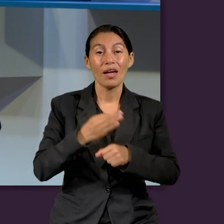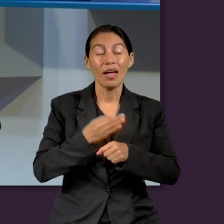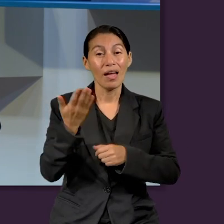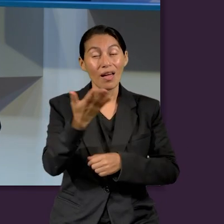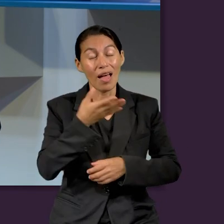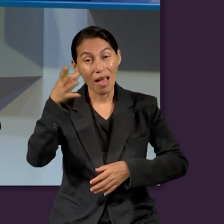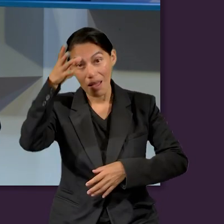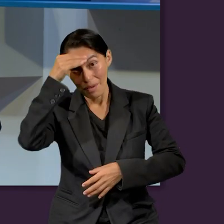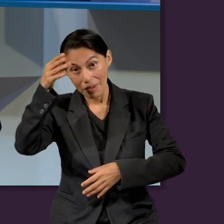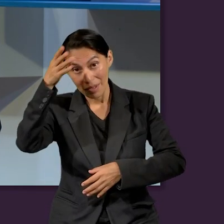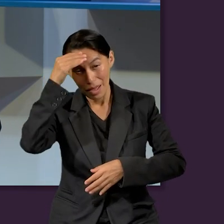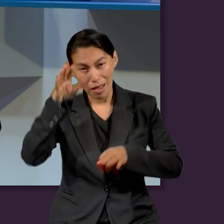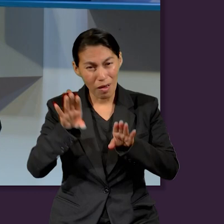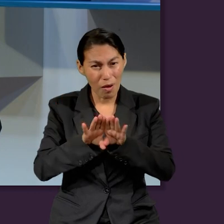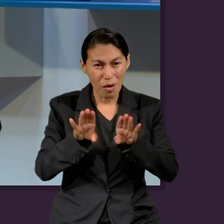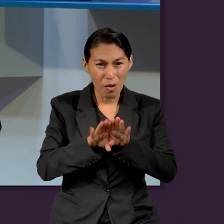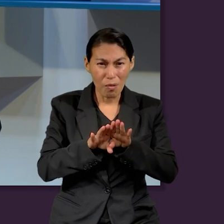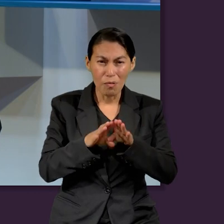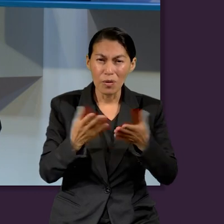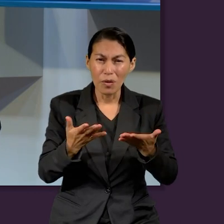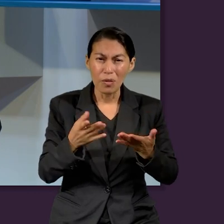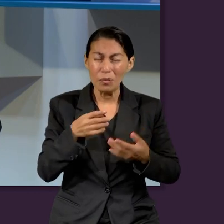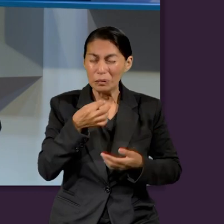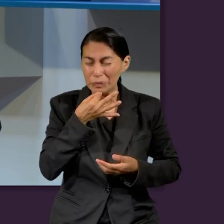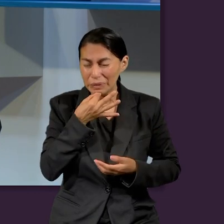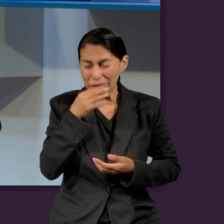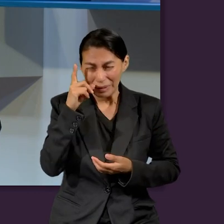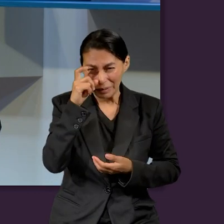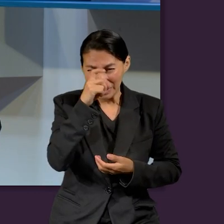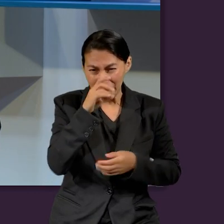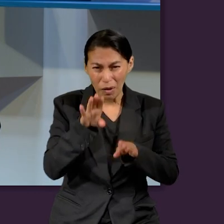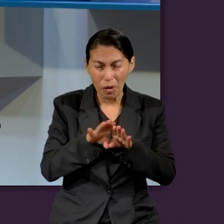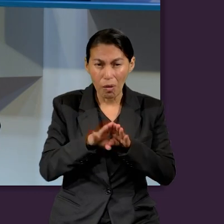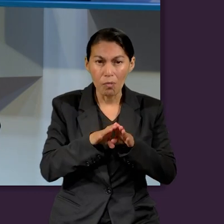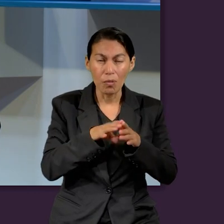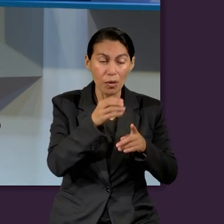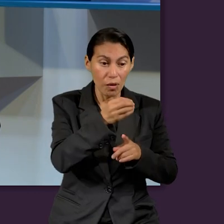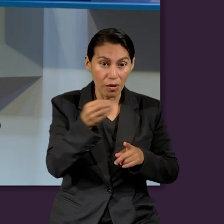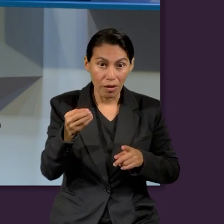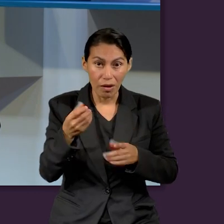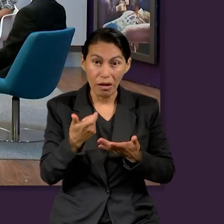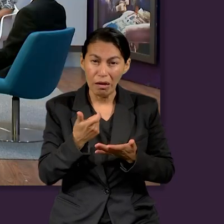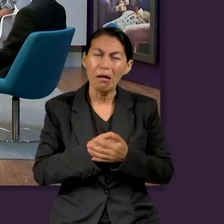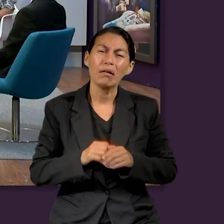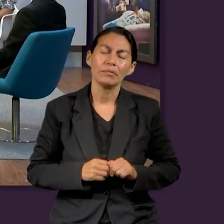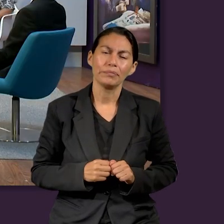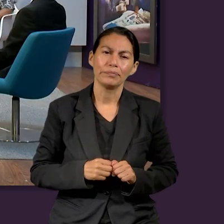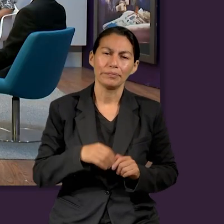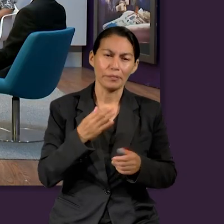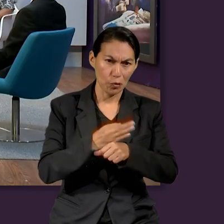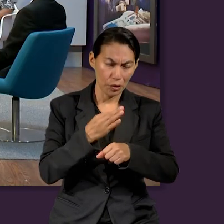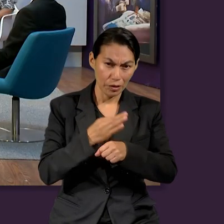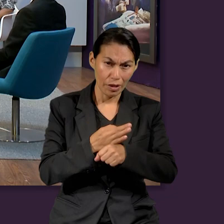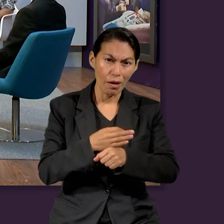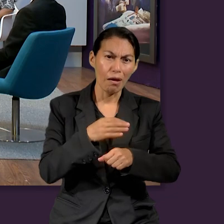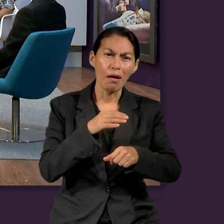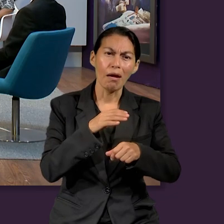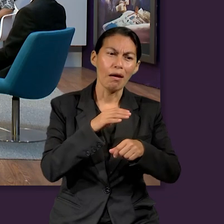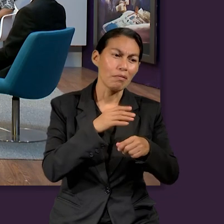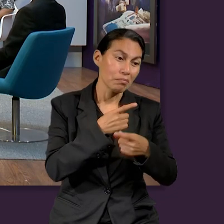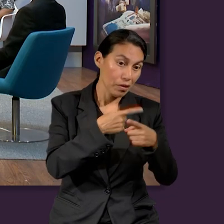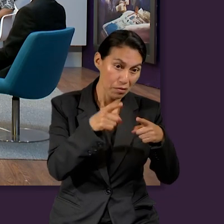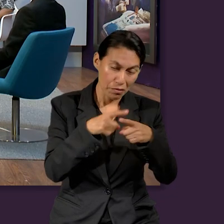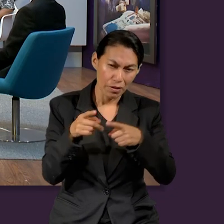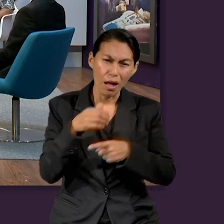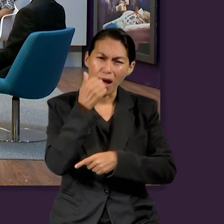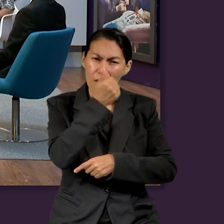y aprender cómo administrarse en los tiempos difíciles. En esta ocasión me encuentro aquí acompañado de diferentes alumnos